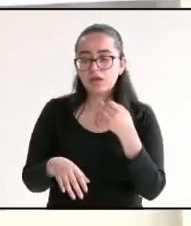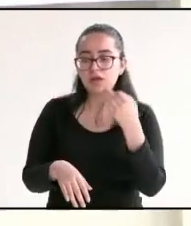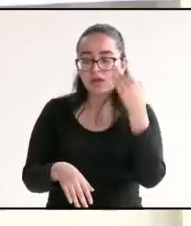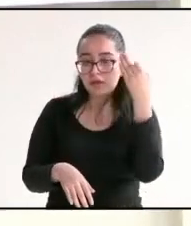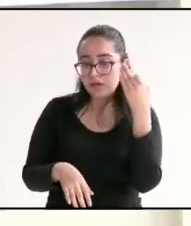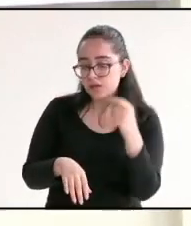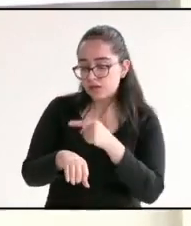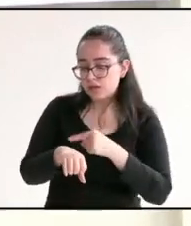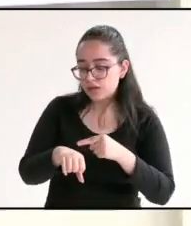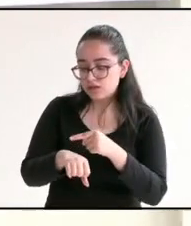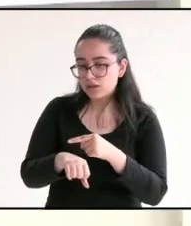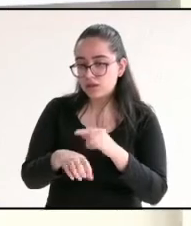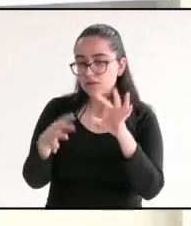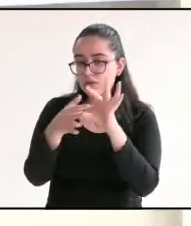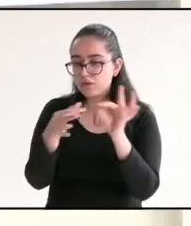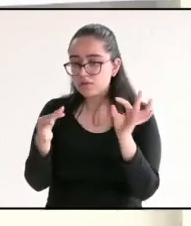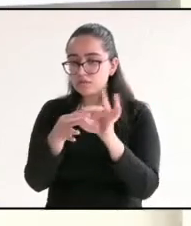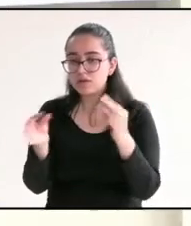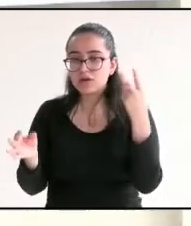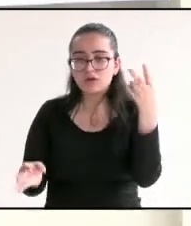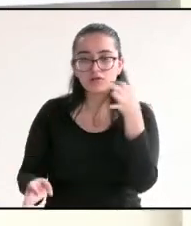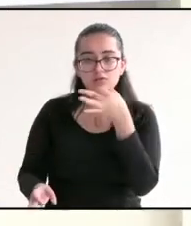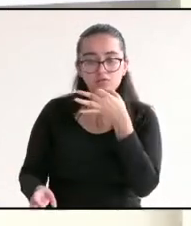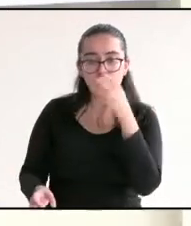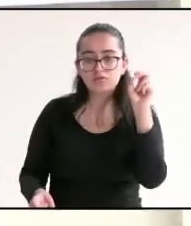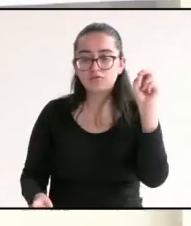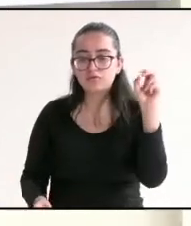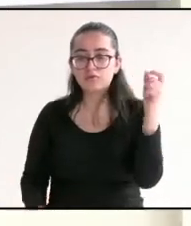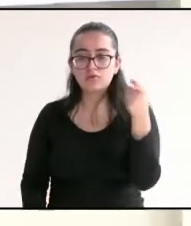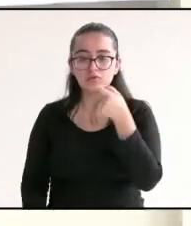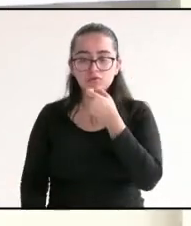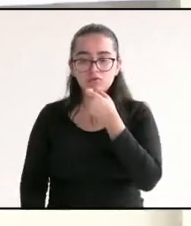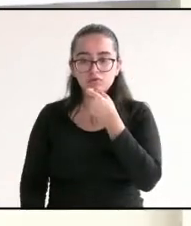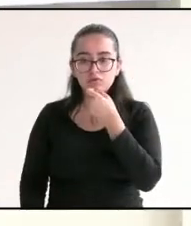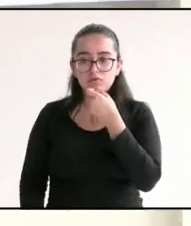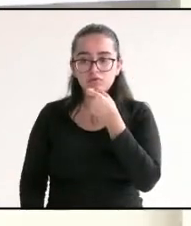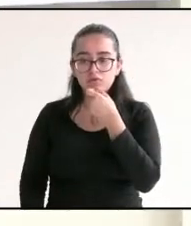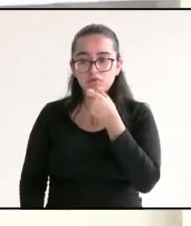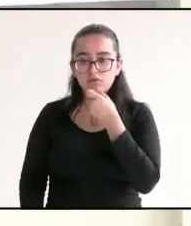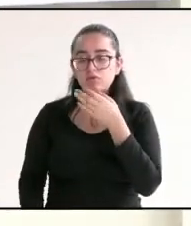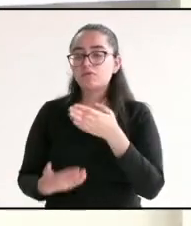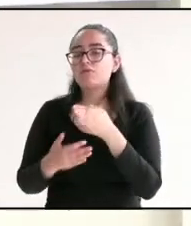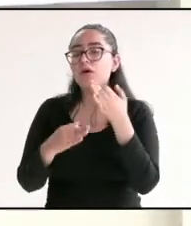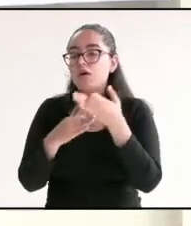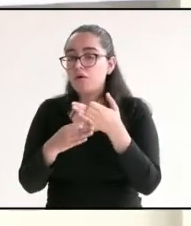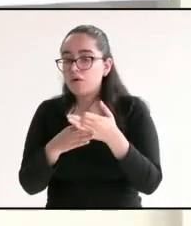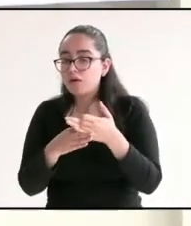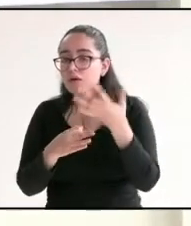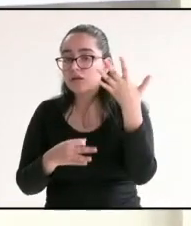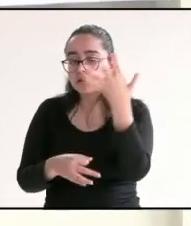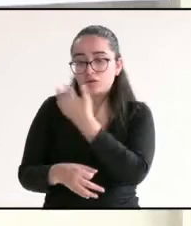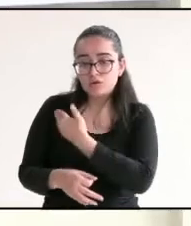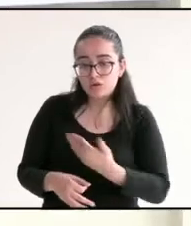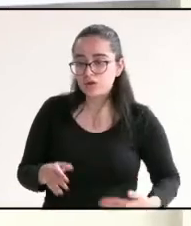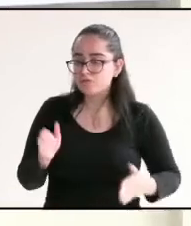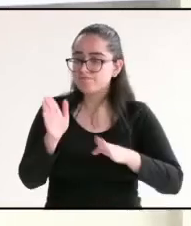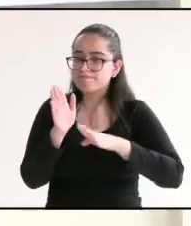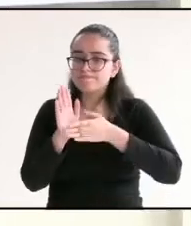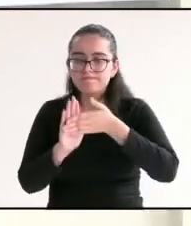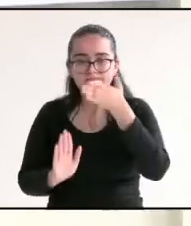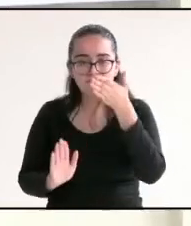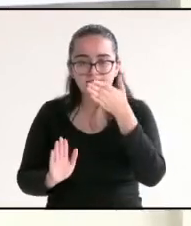exposición es de dos minutos y medio. En este caso, tenemos más de cinco candidatos, por lo tanto, el tiempo de